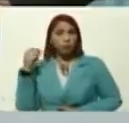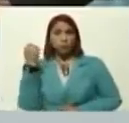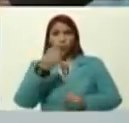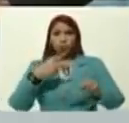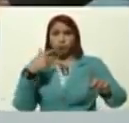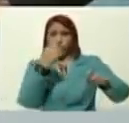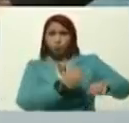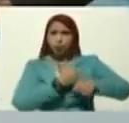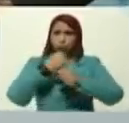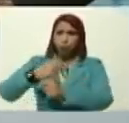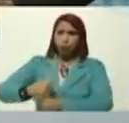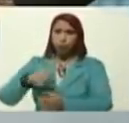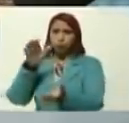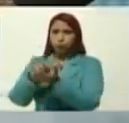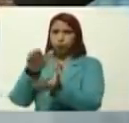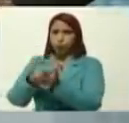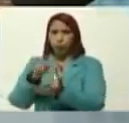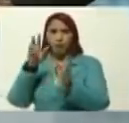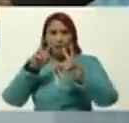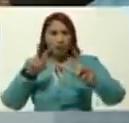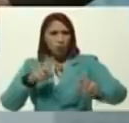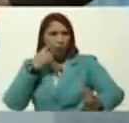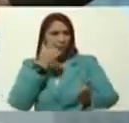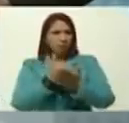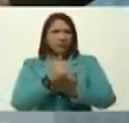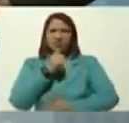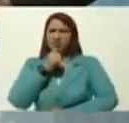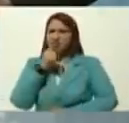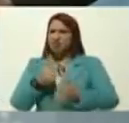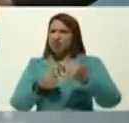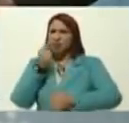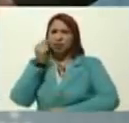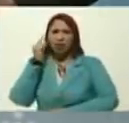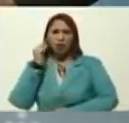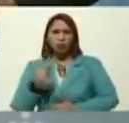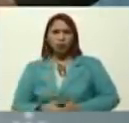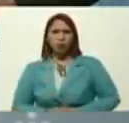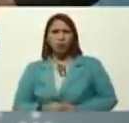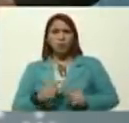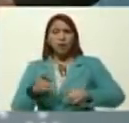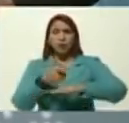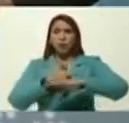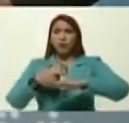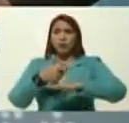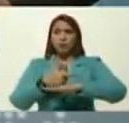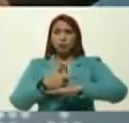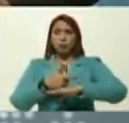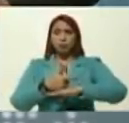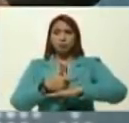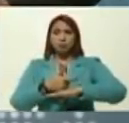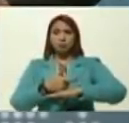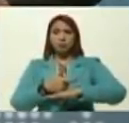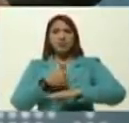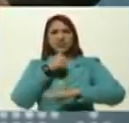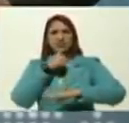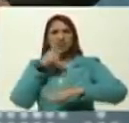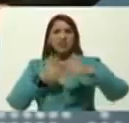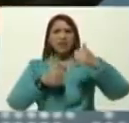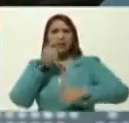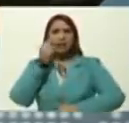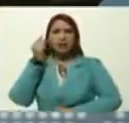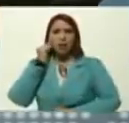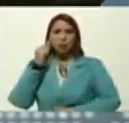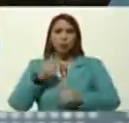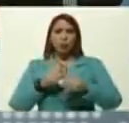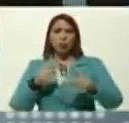Nueva Esparta, Averigua, quién es el candidato y la candidata para la gobernación, quién es el candidato o